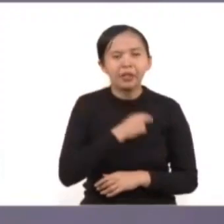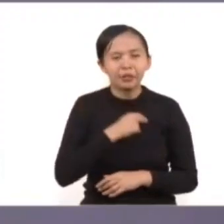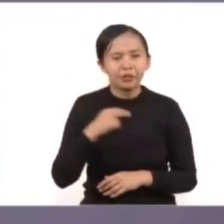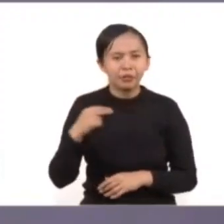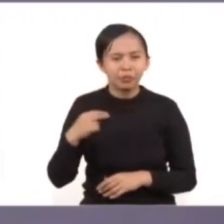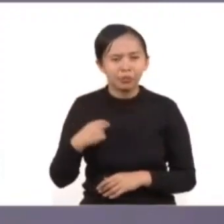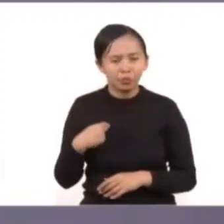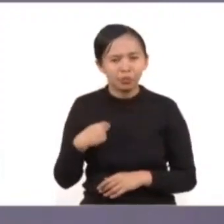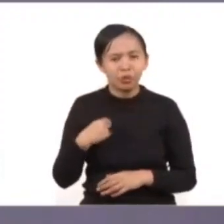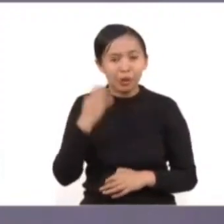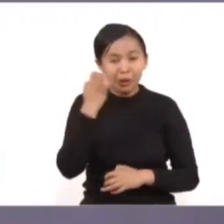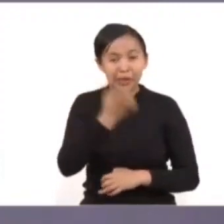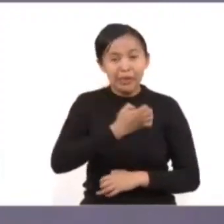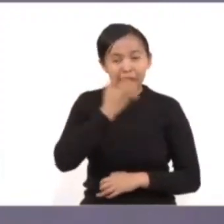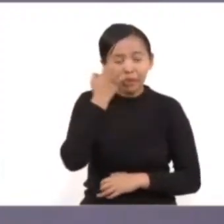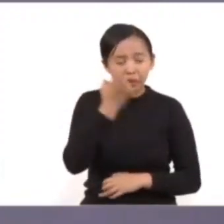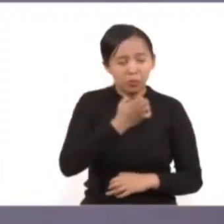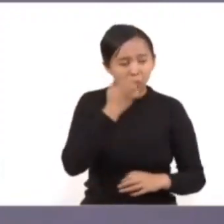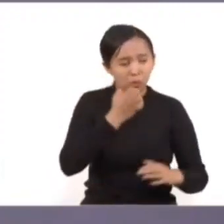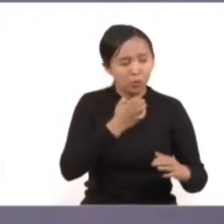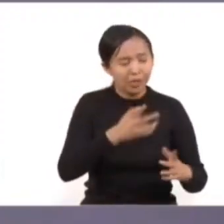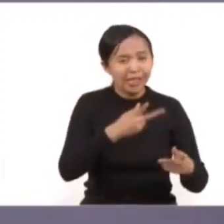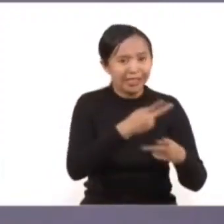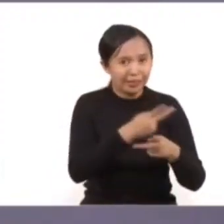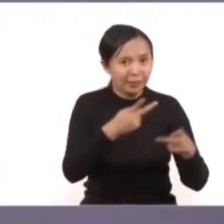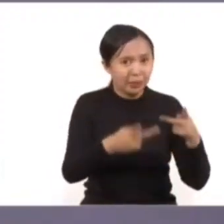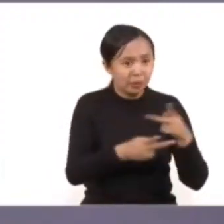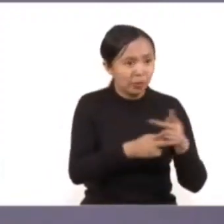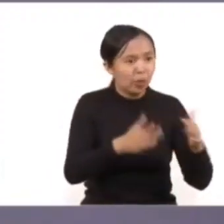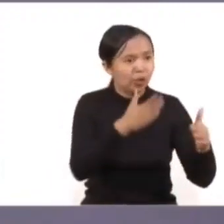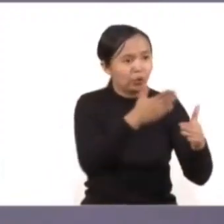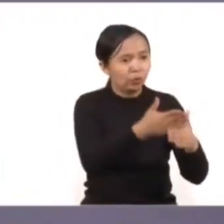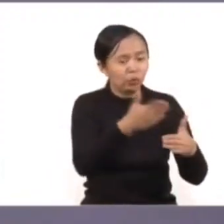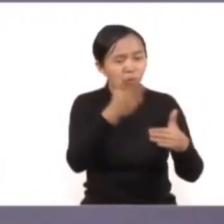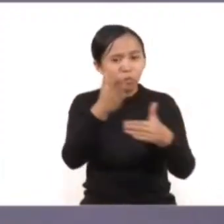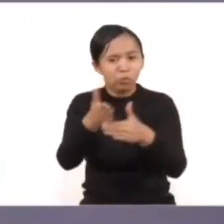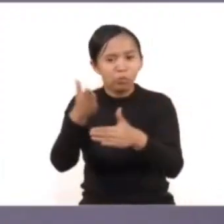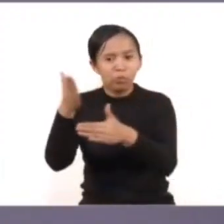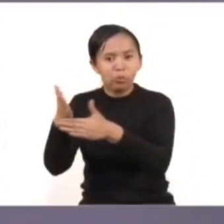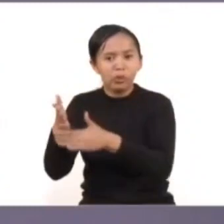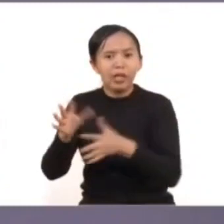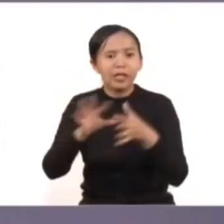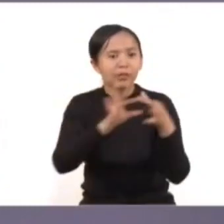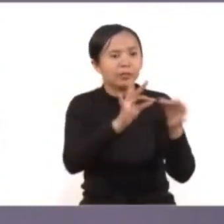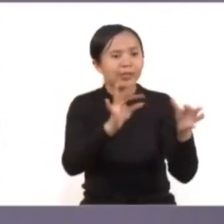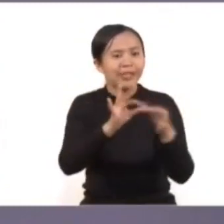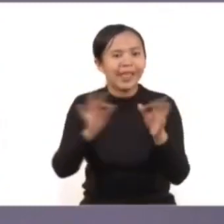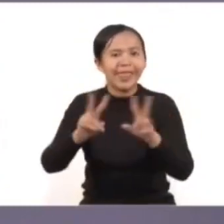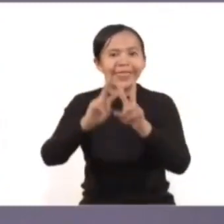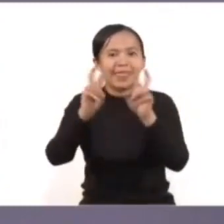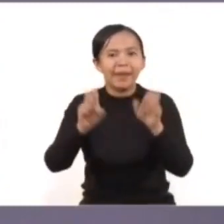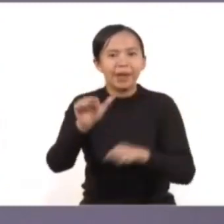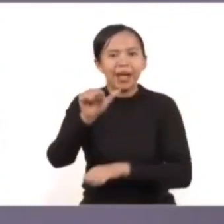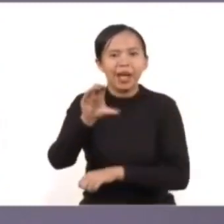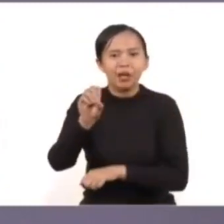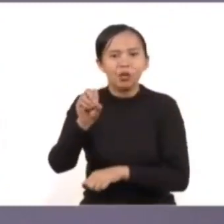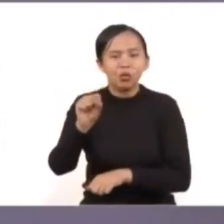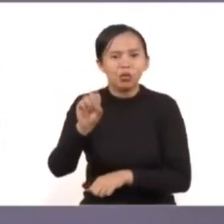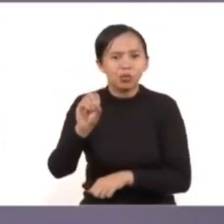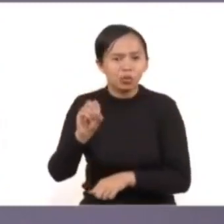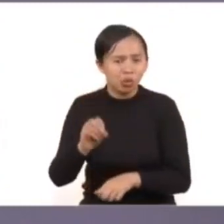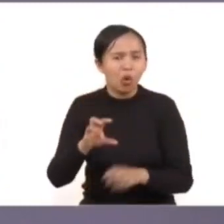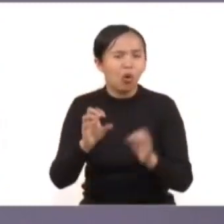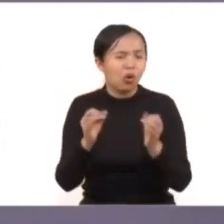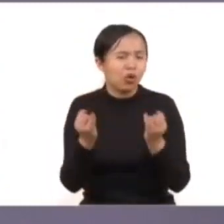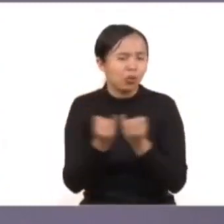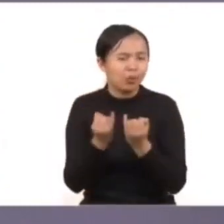acudiendo a algunas escuelas de Educación Media Superior para hablar de los protocolos contra el acoso y el hostigamiento sexual.